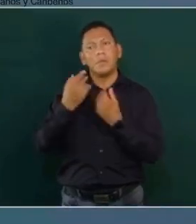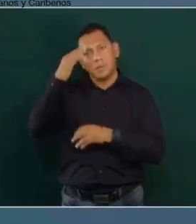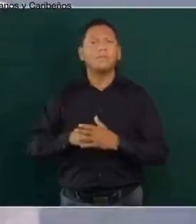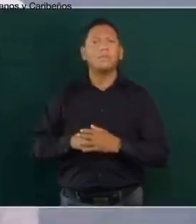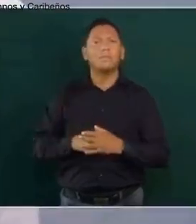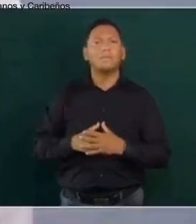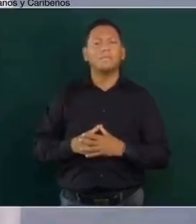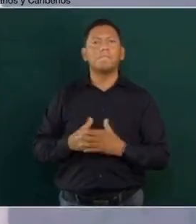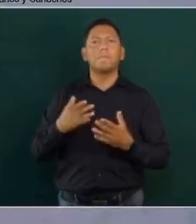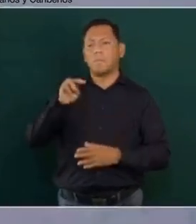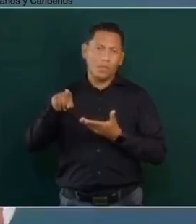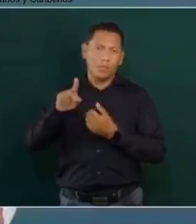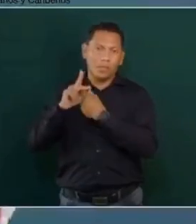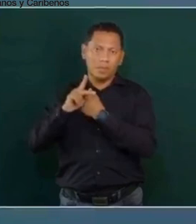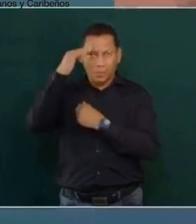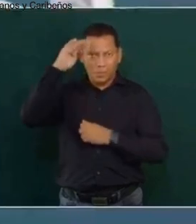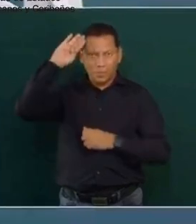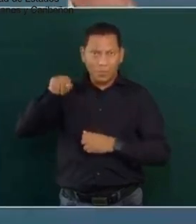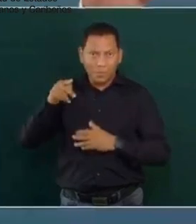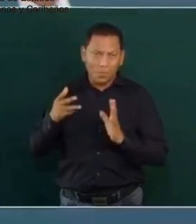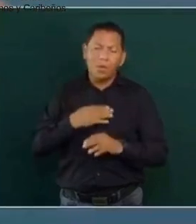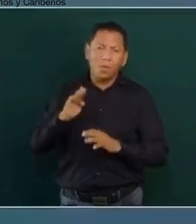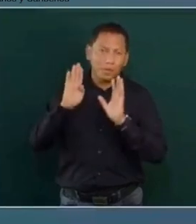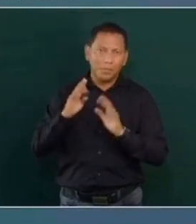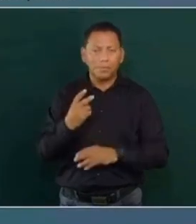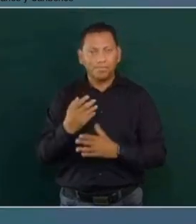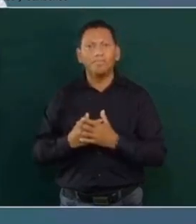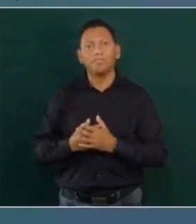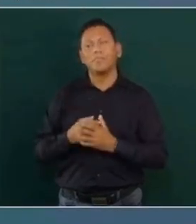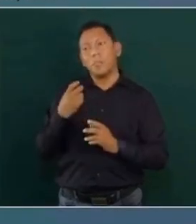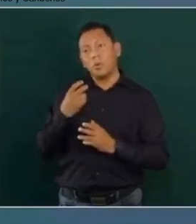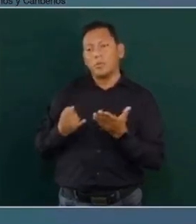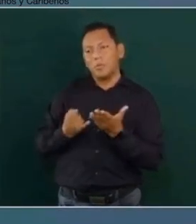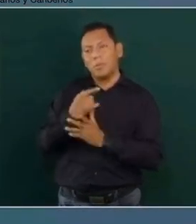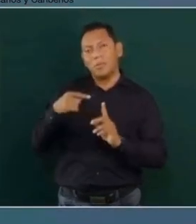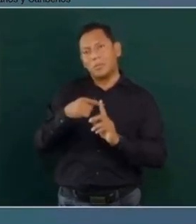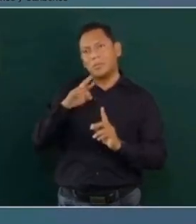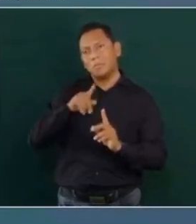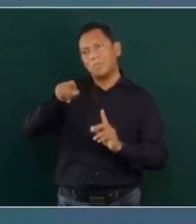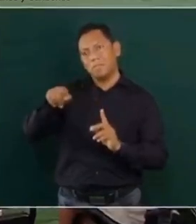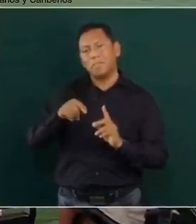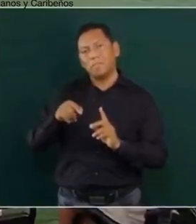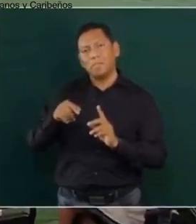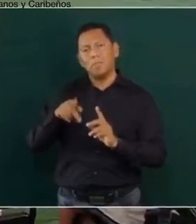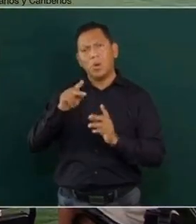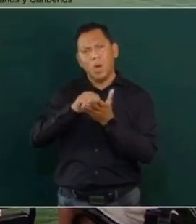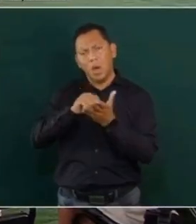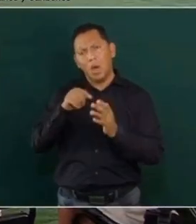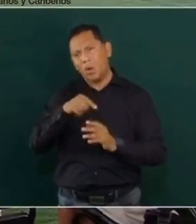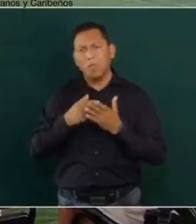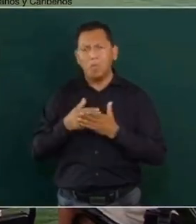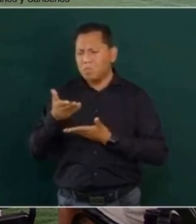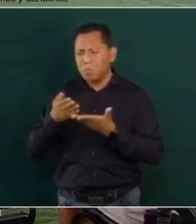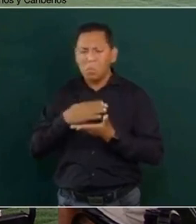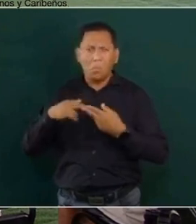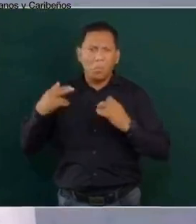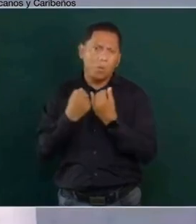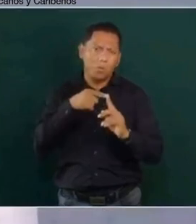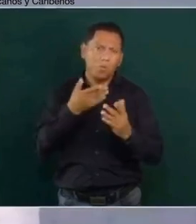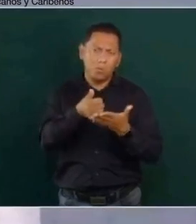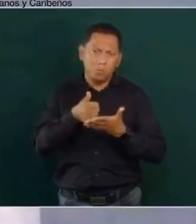la señora Xiomara, Miguel Díaz-Canel, en fin, a eso se va a dedicar. Pero mantenemos muy buenas relaciones y también nos va a seguir ayudando,